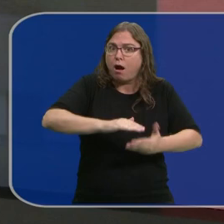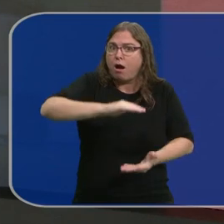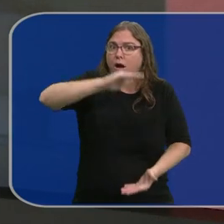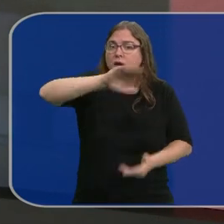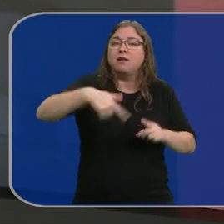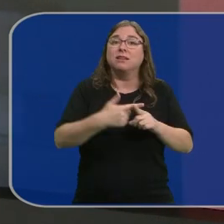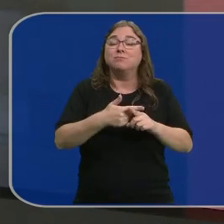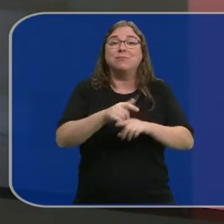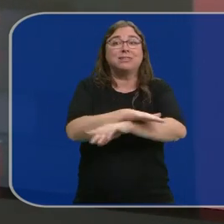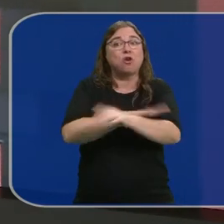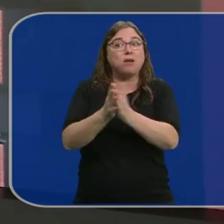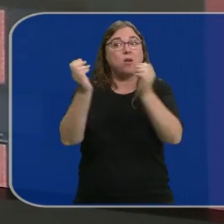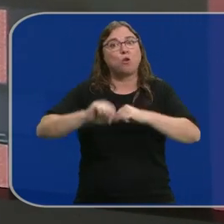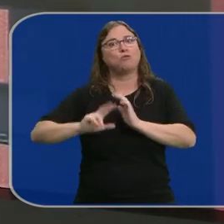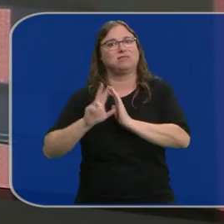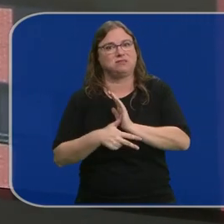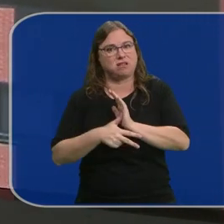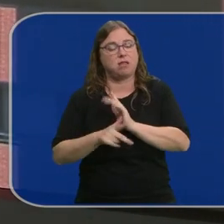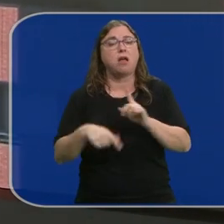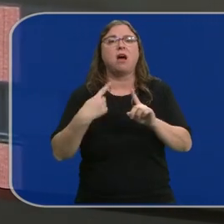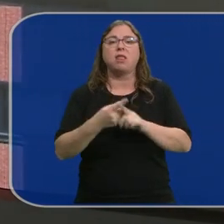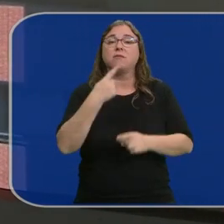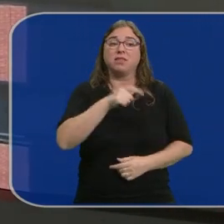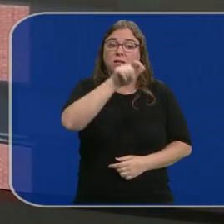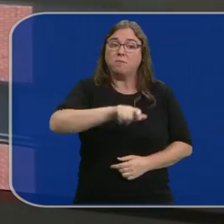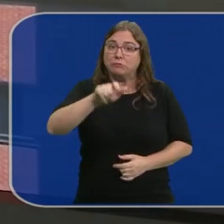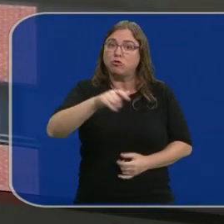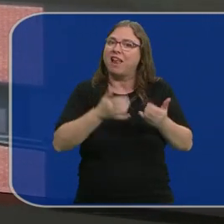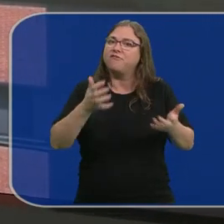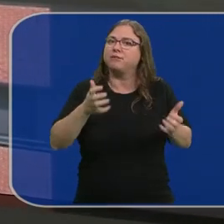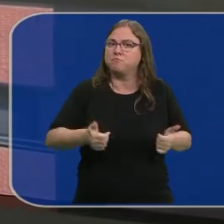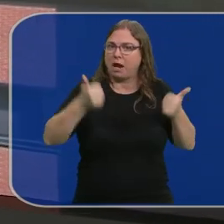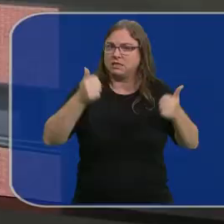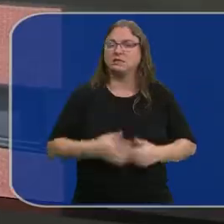acuerdo con el Gobierno ha llegado más tarde. También ha destacado que los ciudadanos se verán más beneficiados.